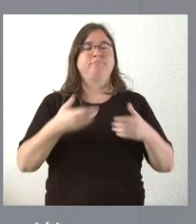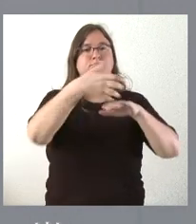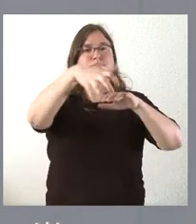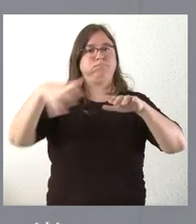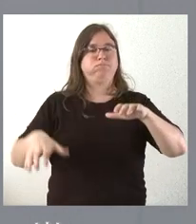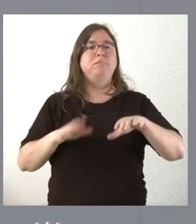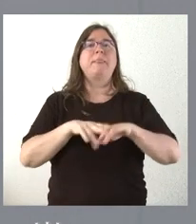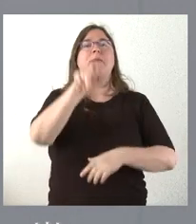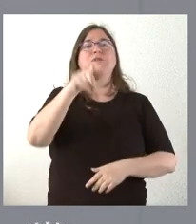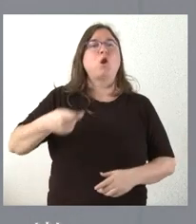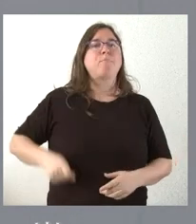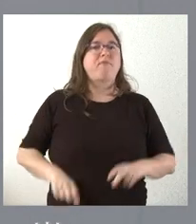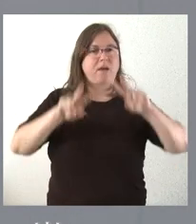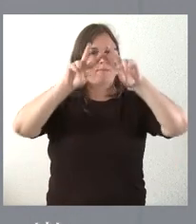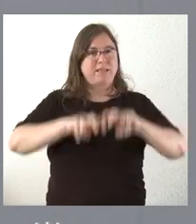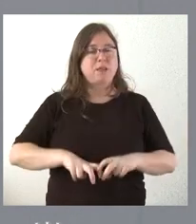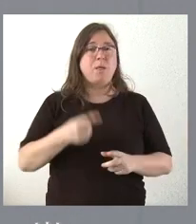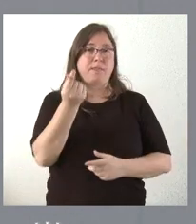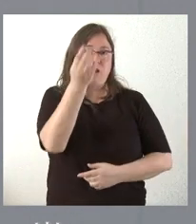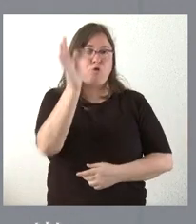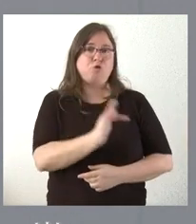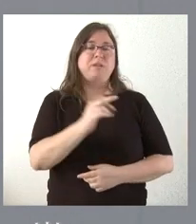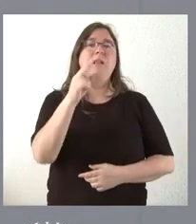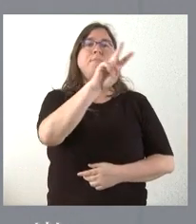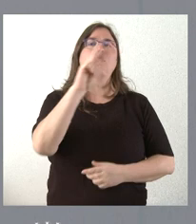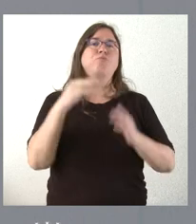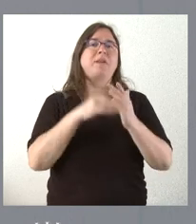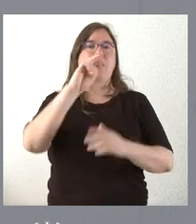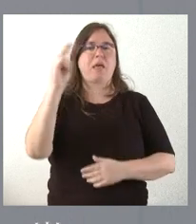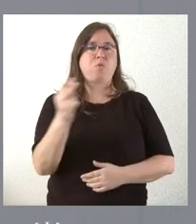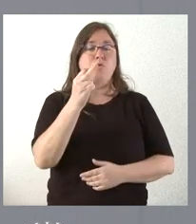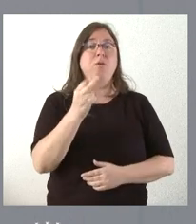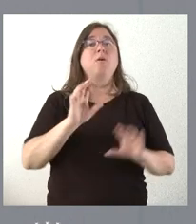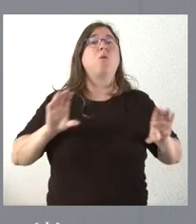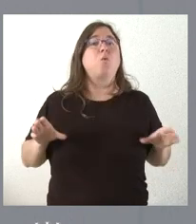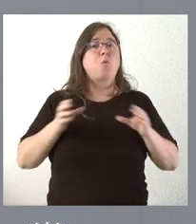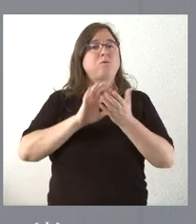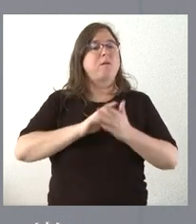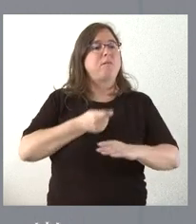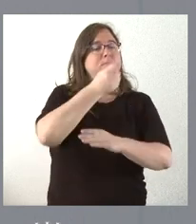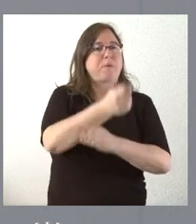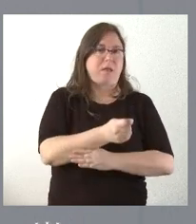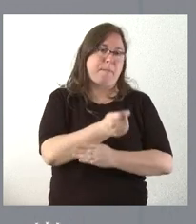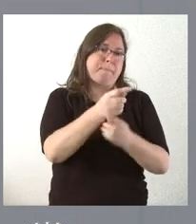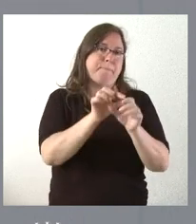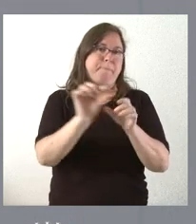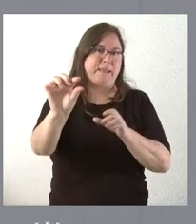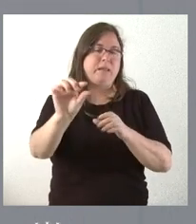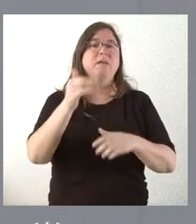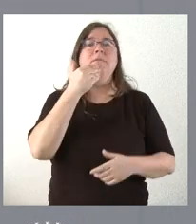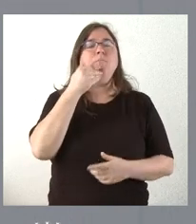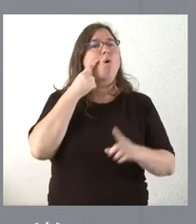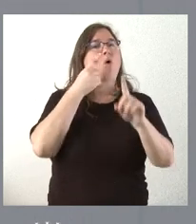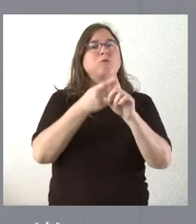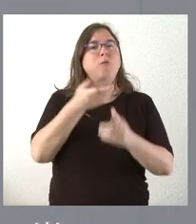20 investigadores por un importe de 200.000 euros. La Junta lo que hace es pagar una parte de estas asignaciones y, como les digo, el objetivo